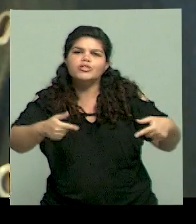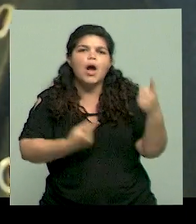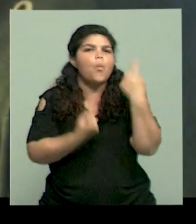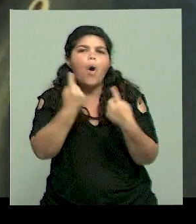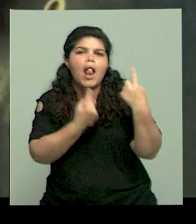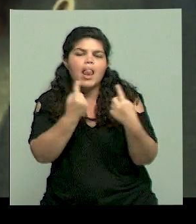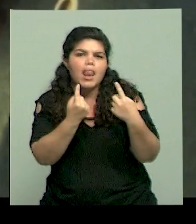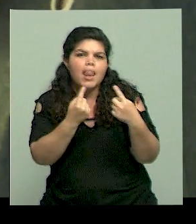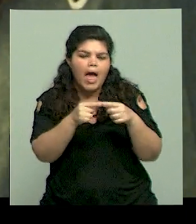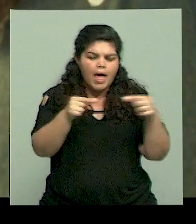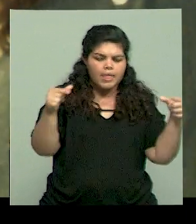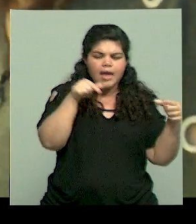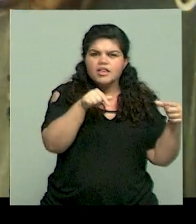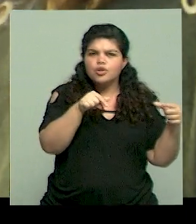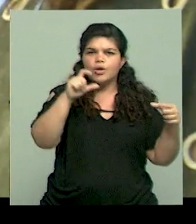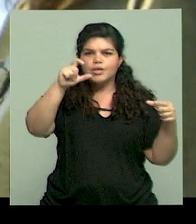tiene cereales?